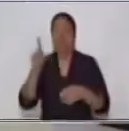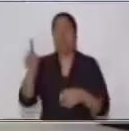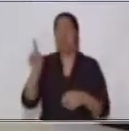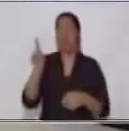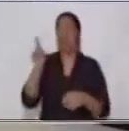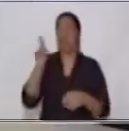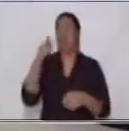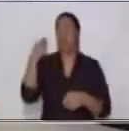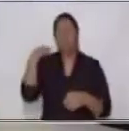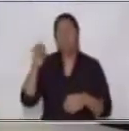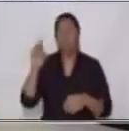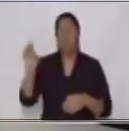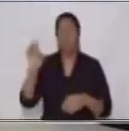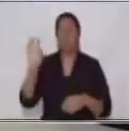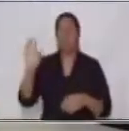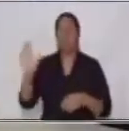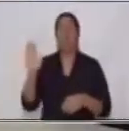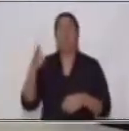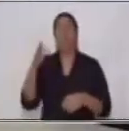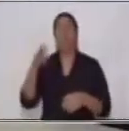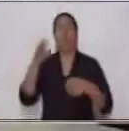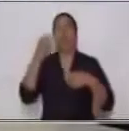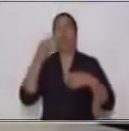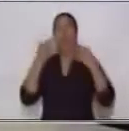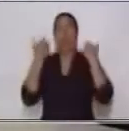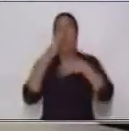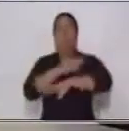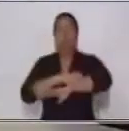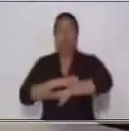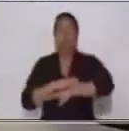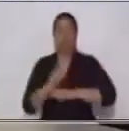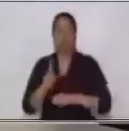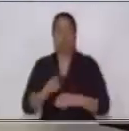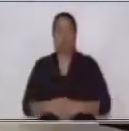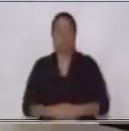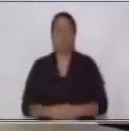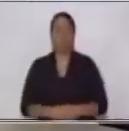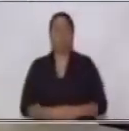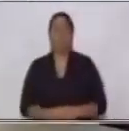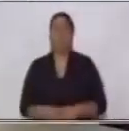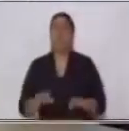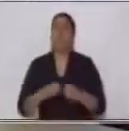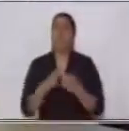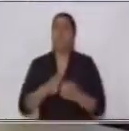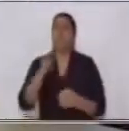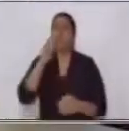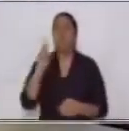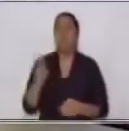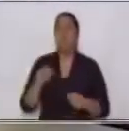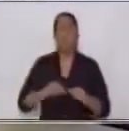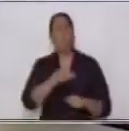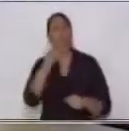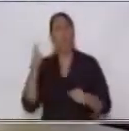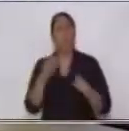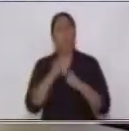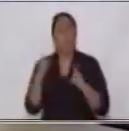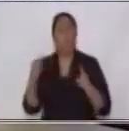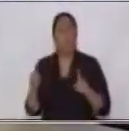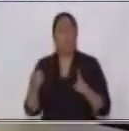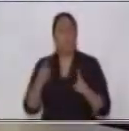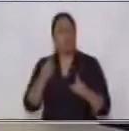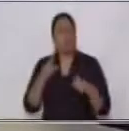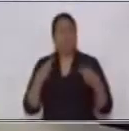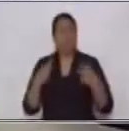el verbo en participio y el complemento entonces veamos la siguiente oración y tratemos de